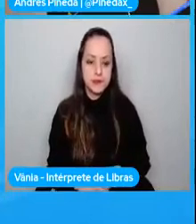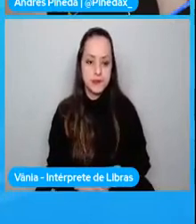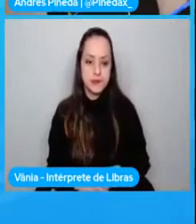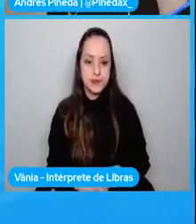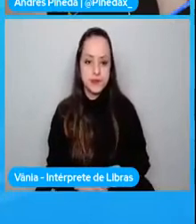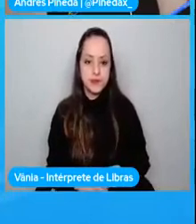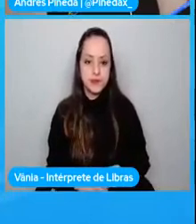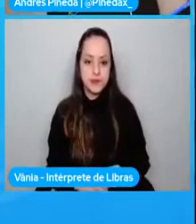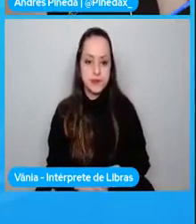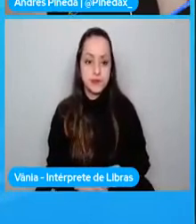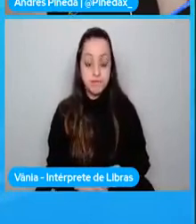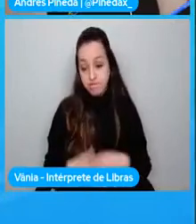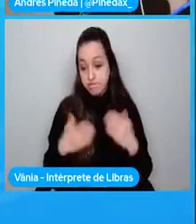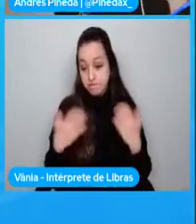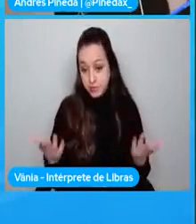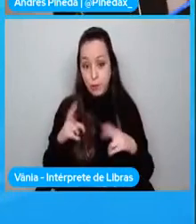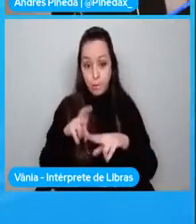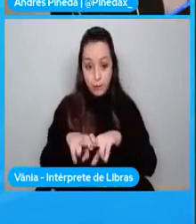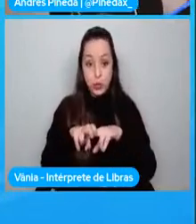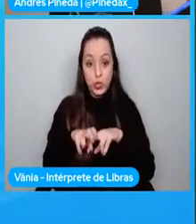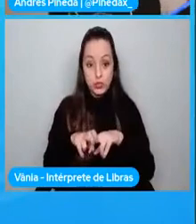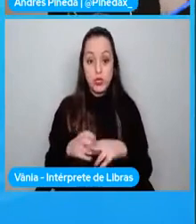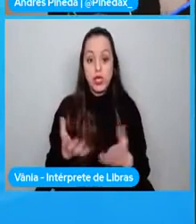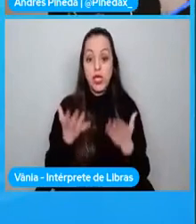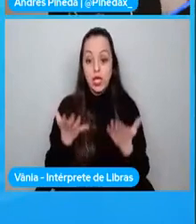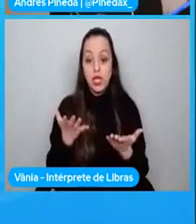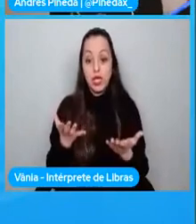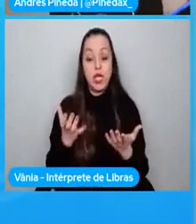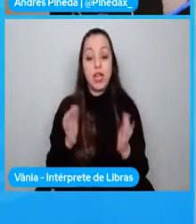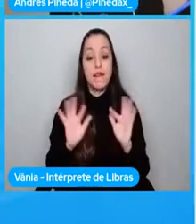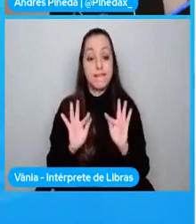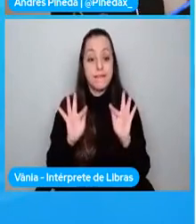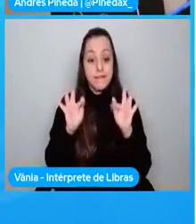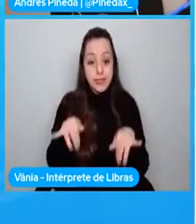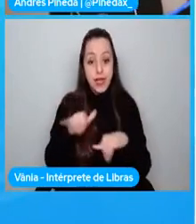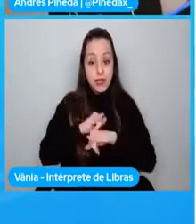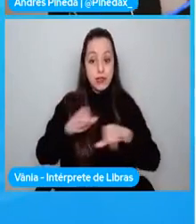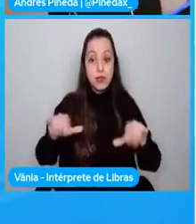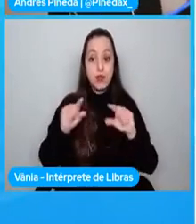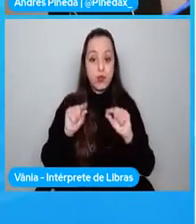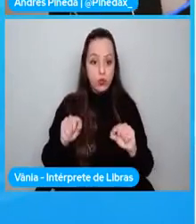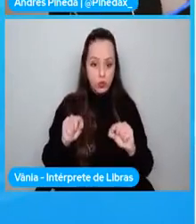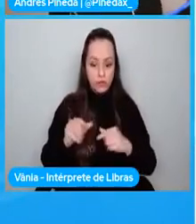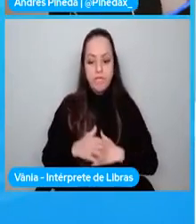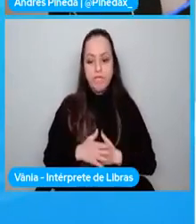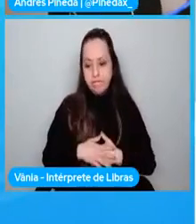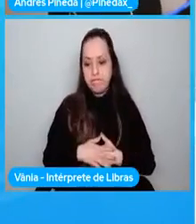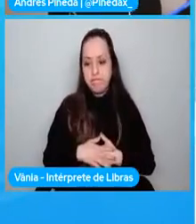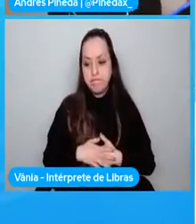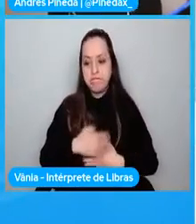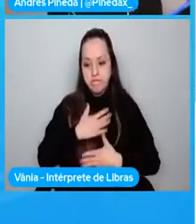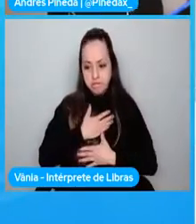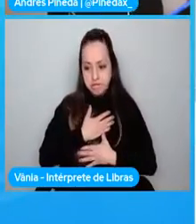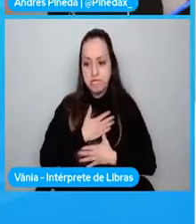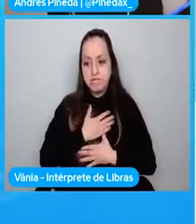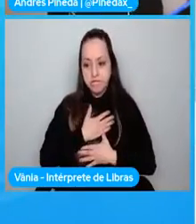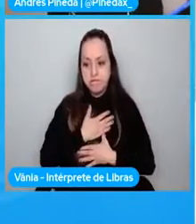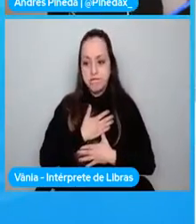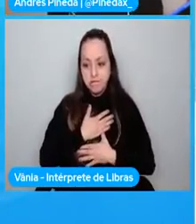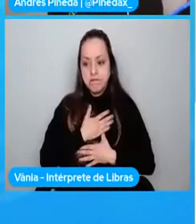Con esto, quiero despedirme, decirles que para mí fue un